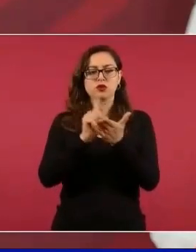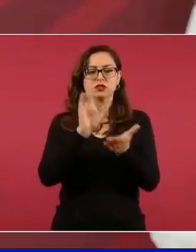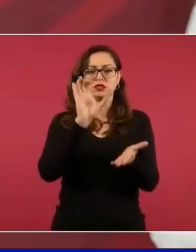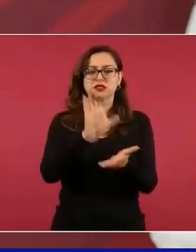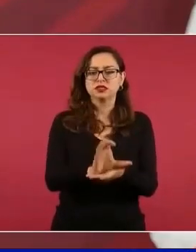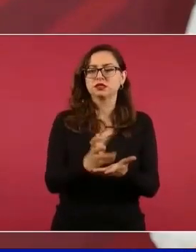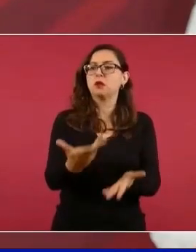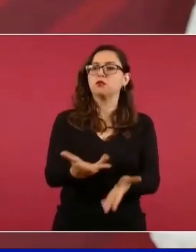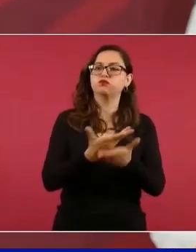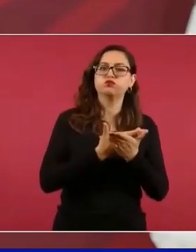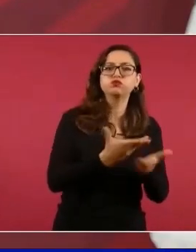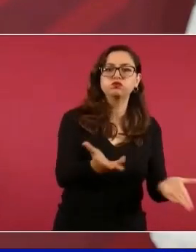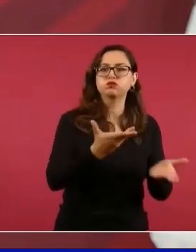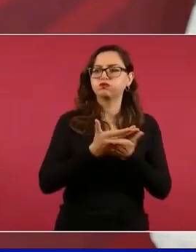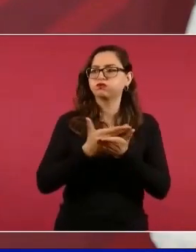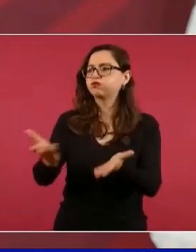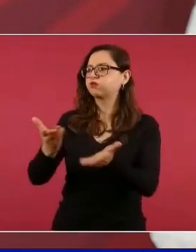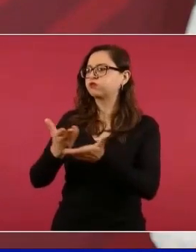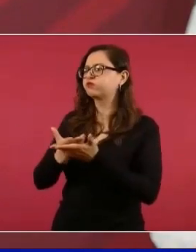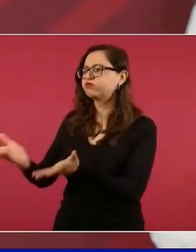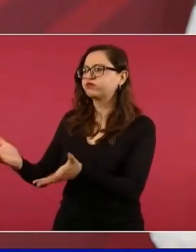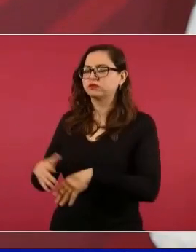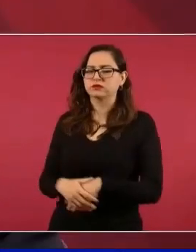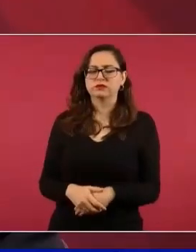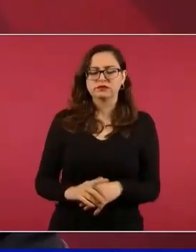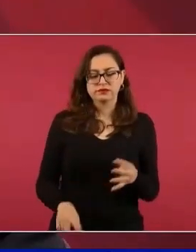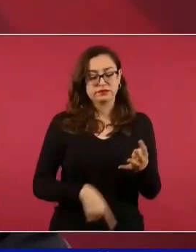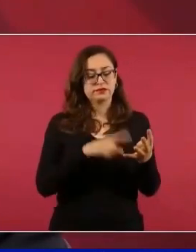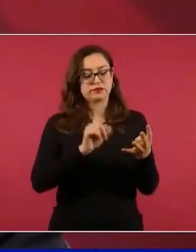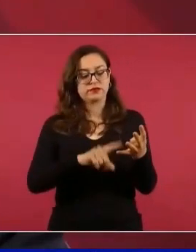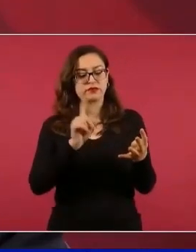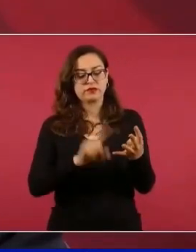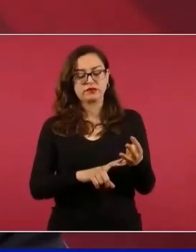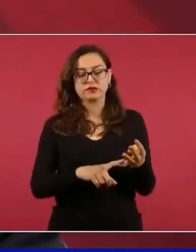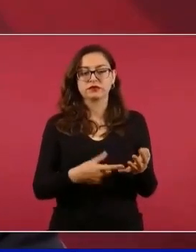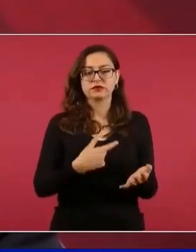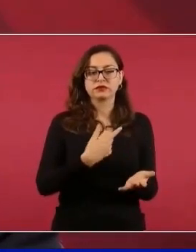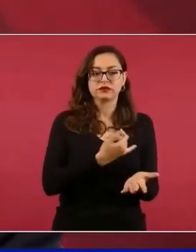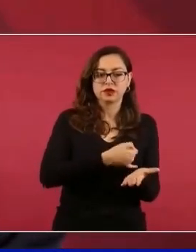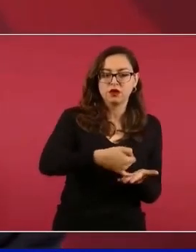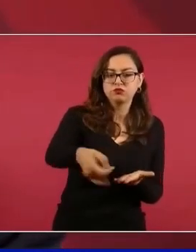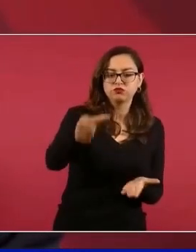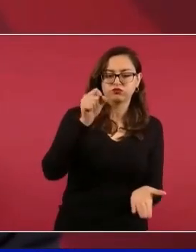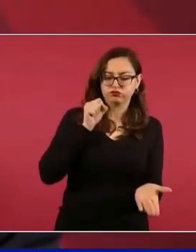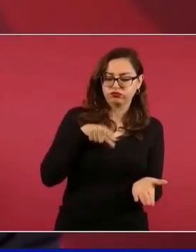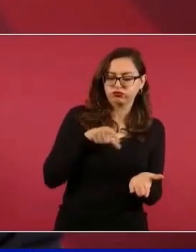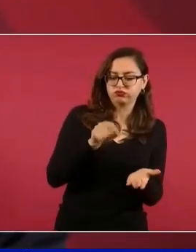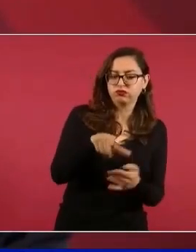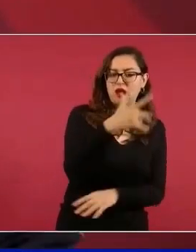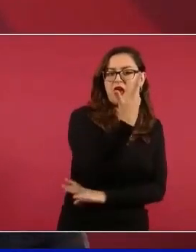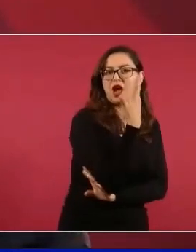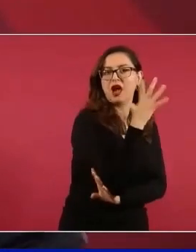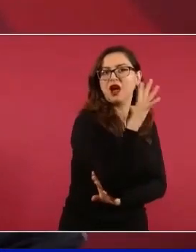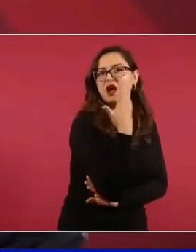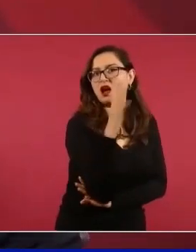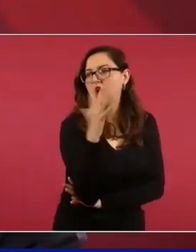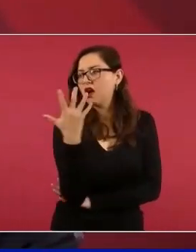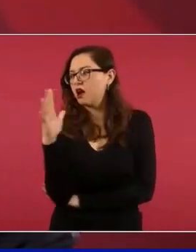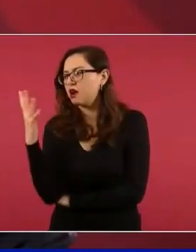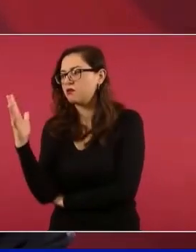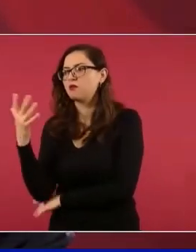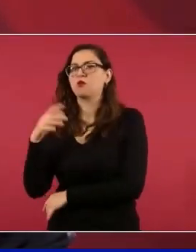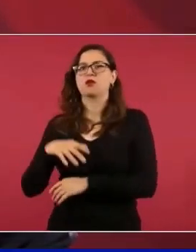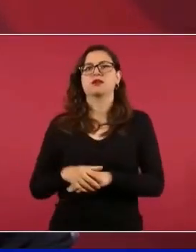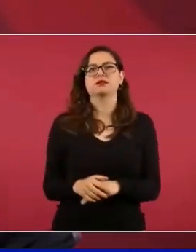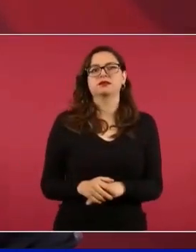sembrando árboles del programa Sembrando Vida, que sigan recibiendo